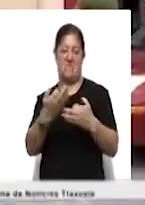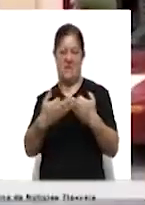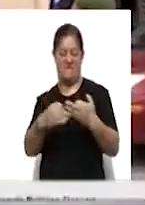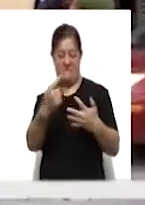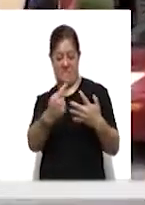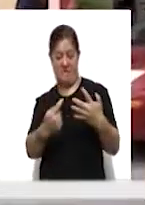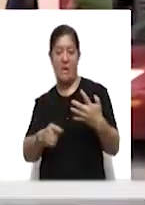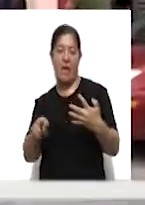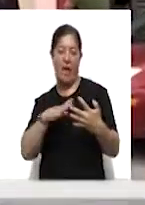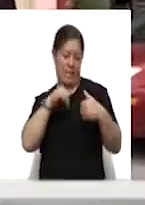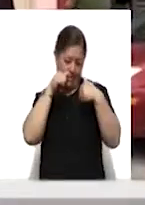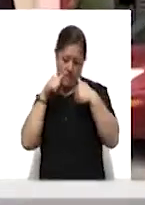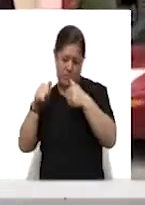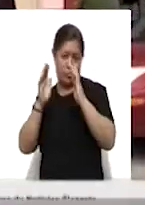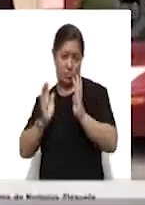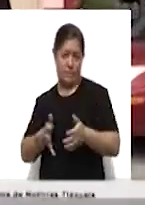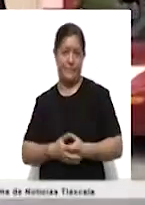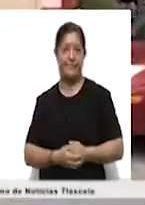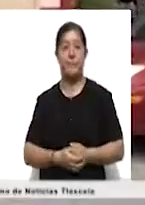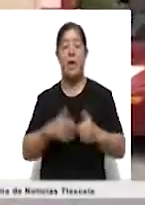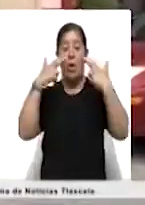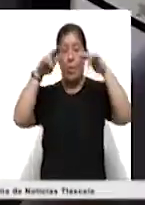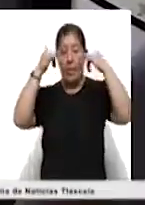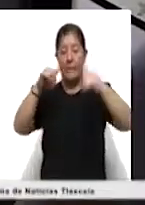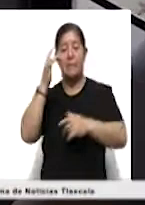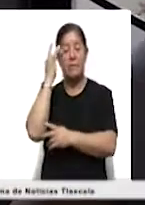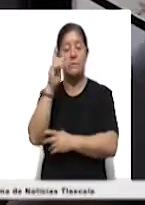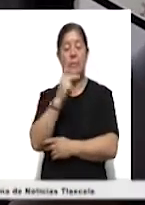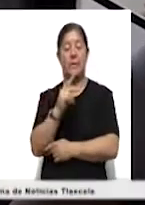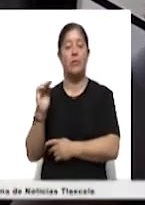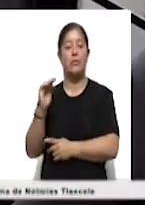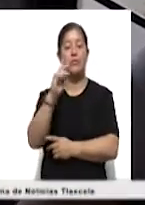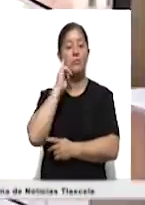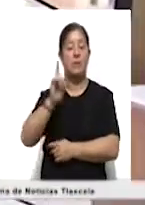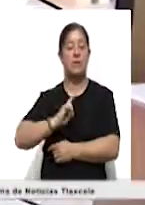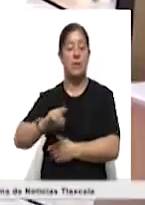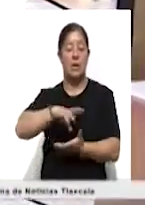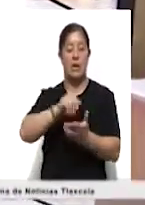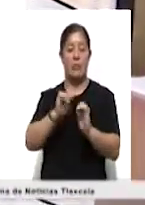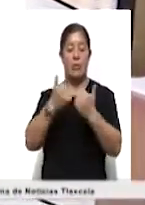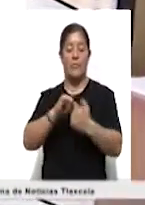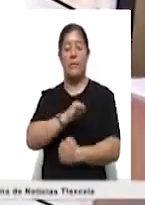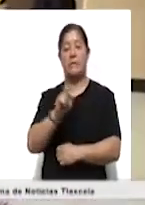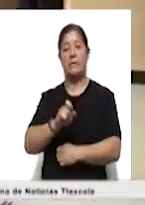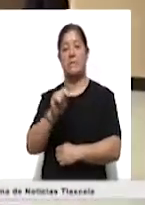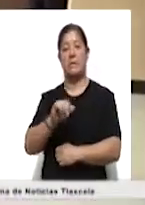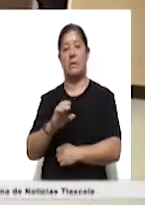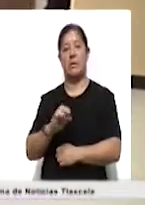Los módulos de atención ciudadana del INE ubicados en Guamantla, San Pablo del Monte, Zacatelco, Calpulalpan e Ixtacuixla